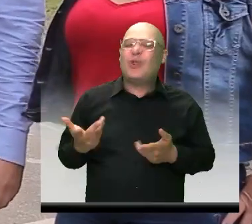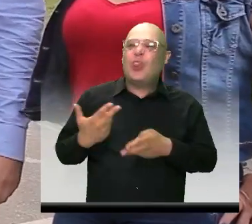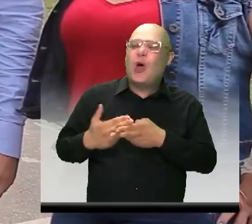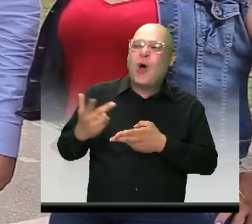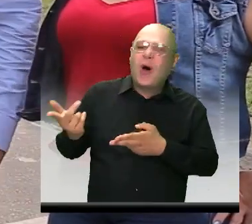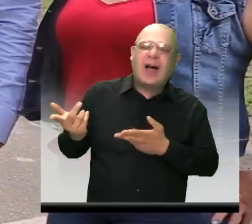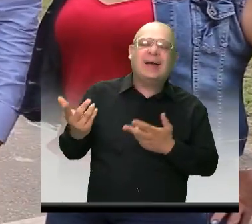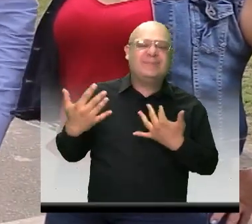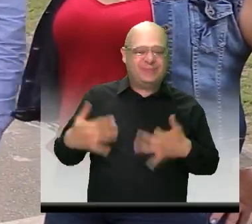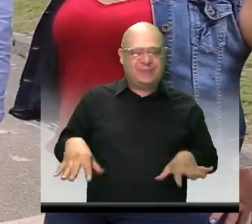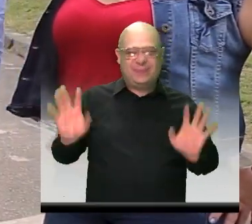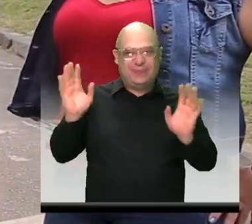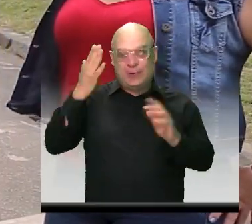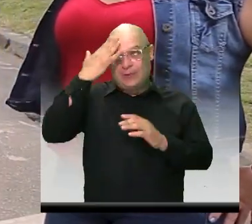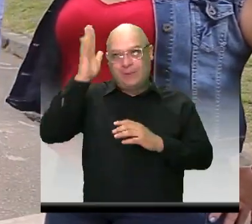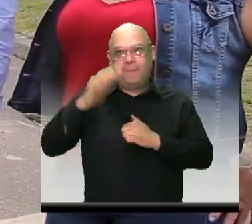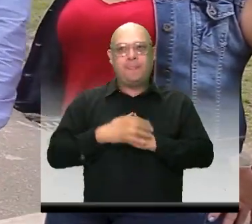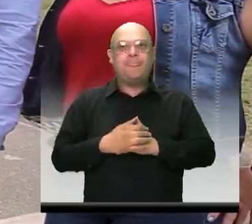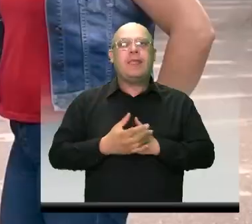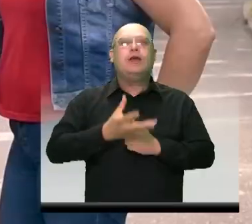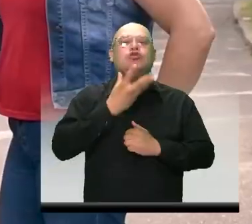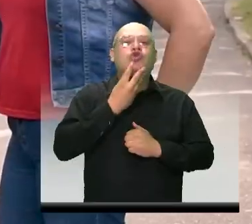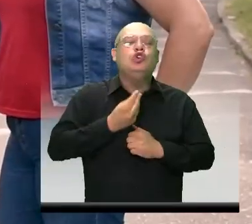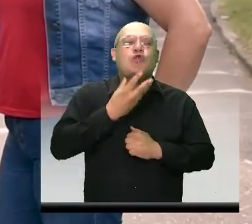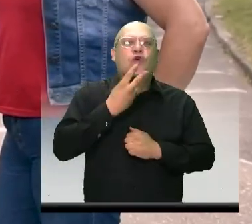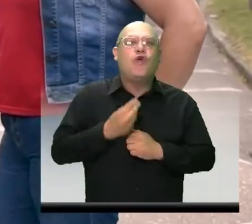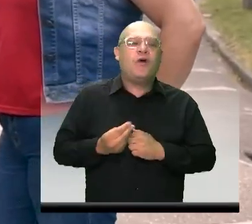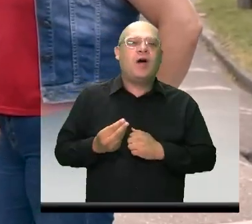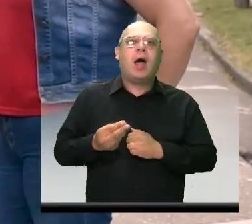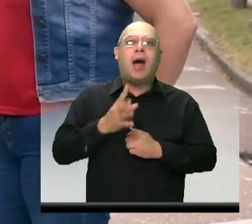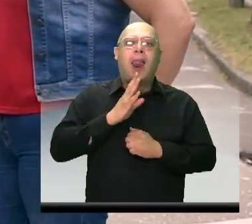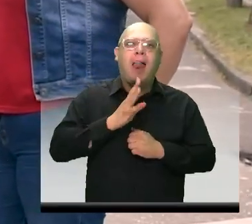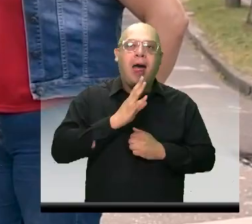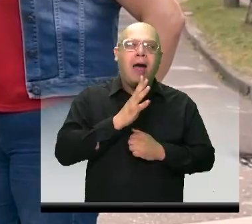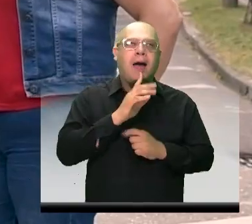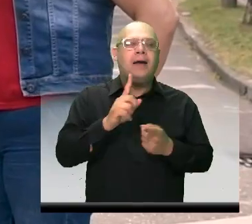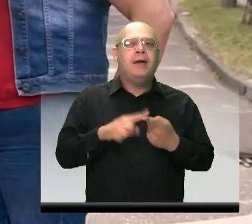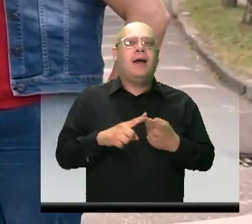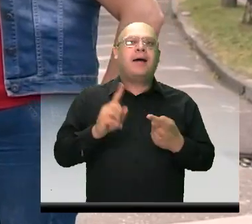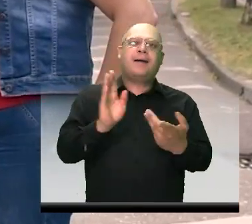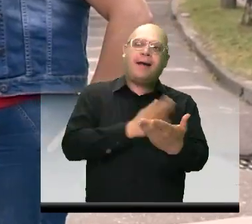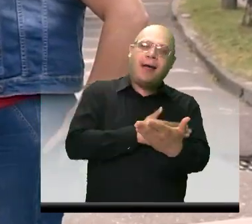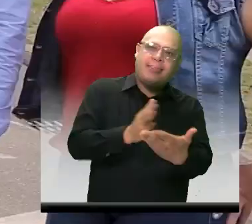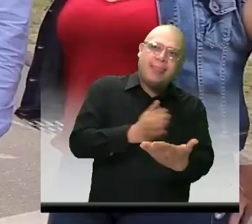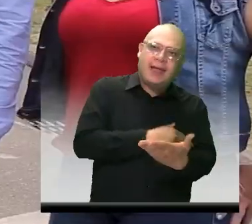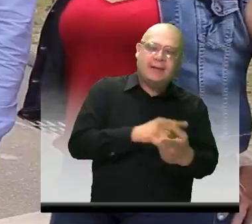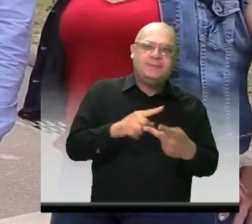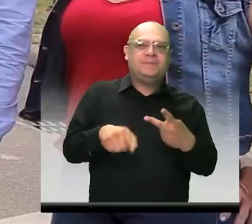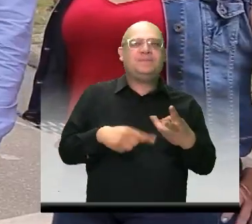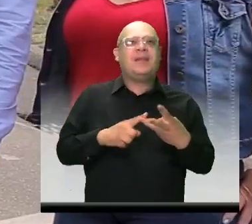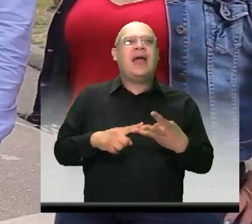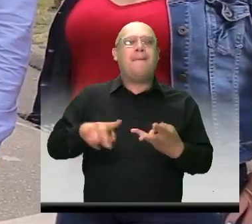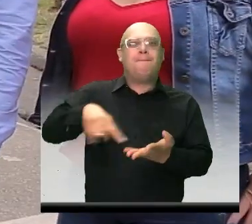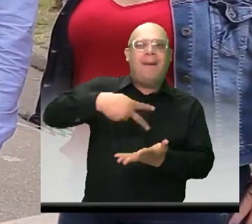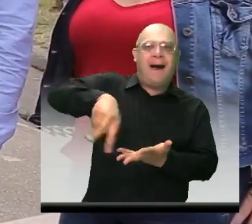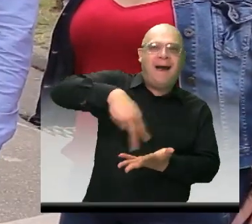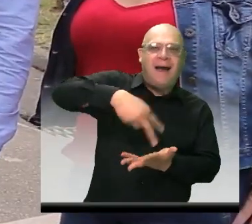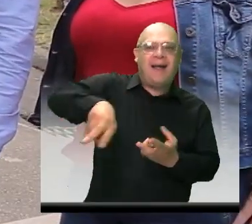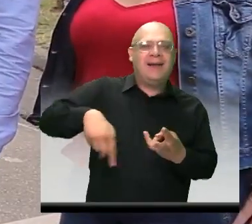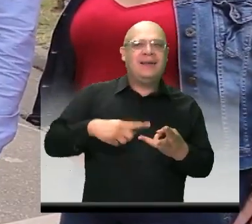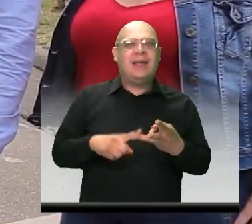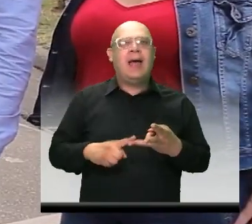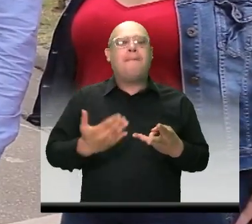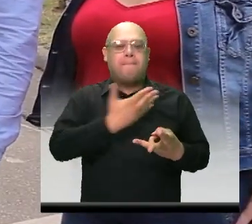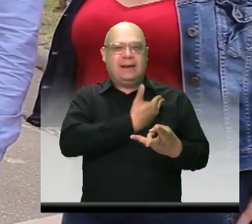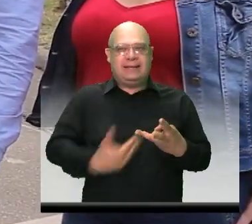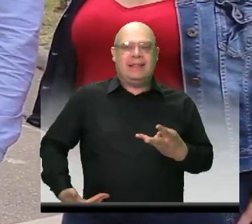en el barrio La Independencia tenemos un chivo. Un chivo que habla, un chivo que canta, un chivo que baila, un chivo que es presidente de una acción